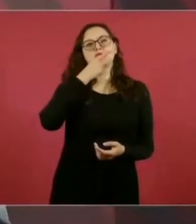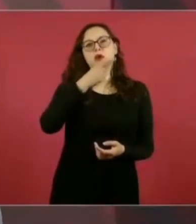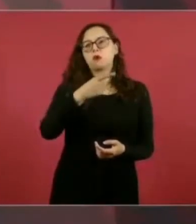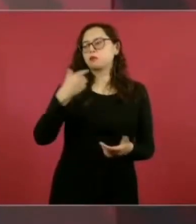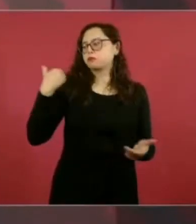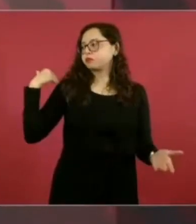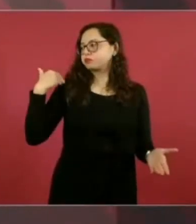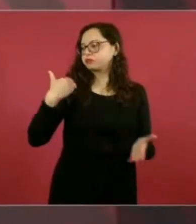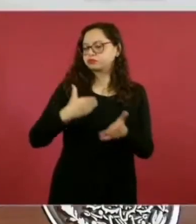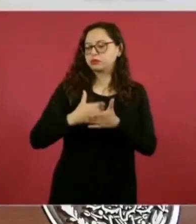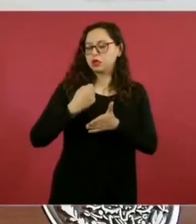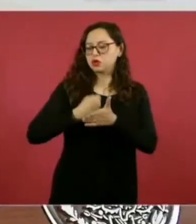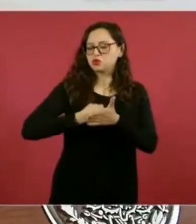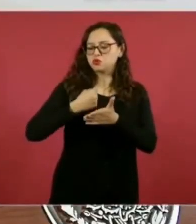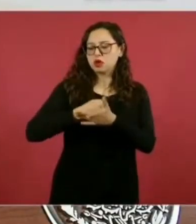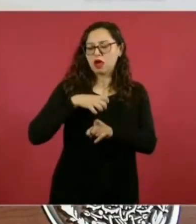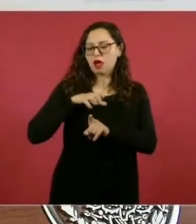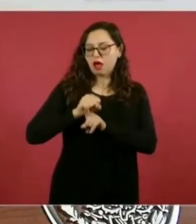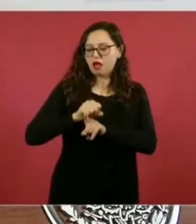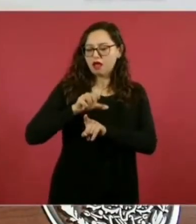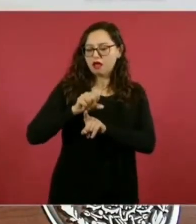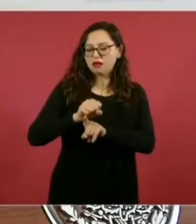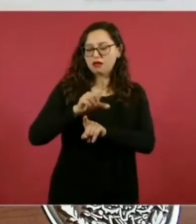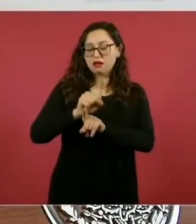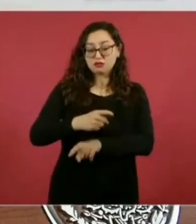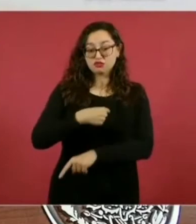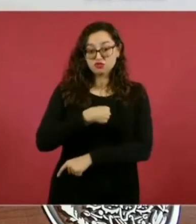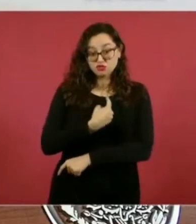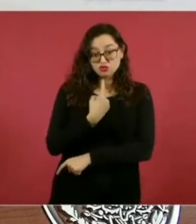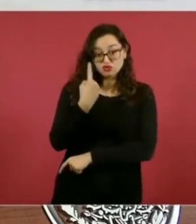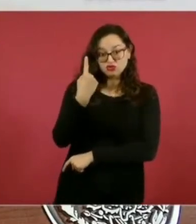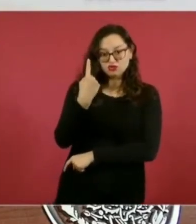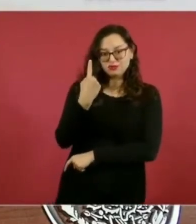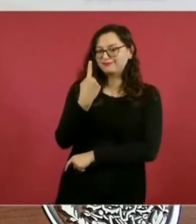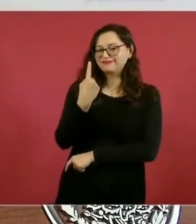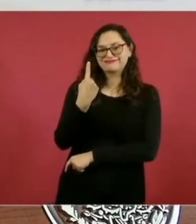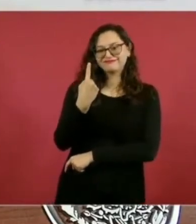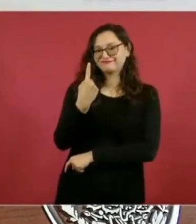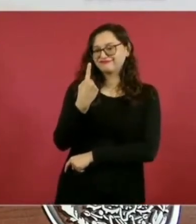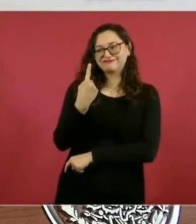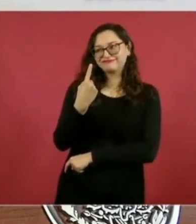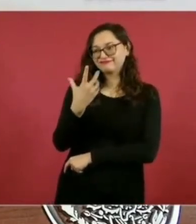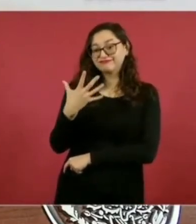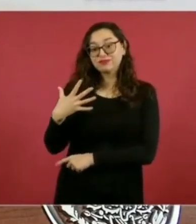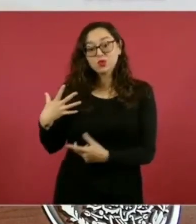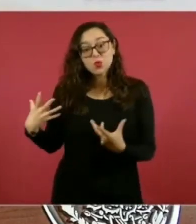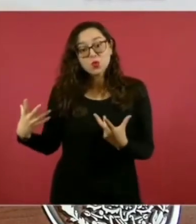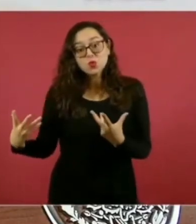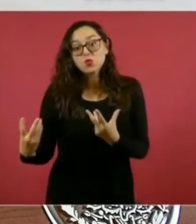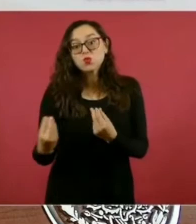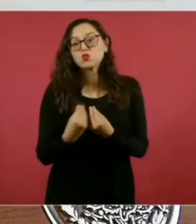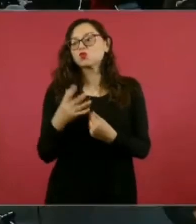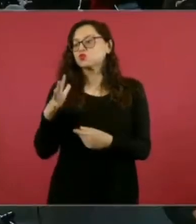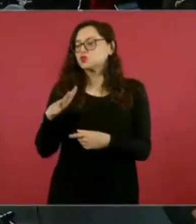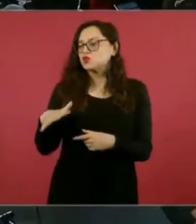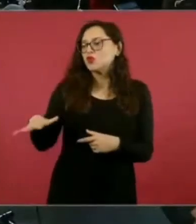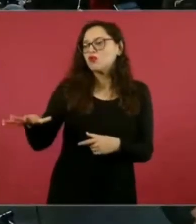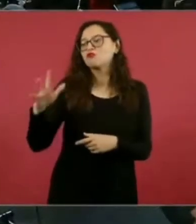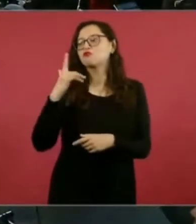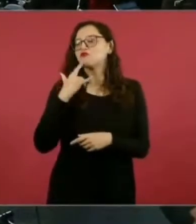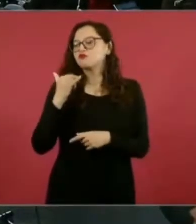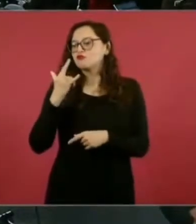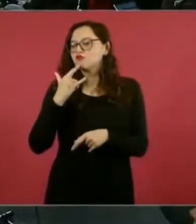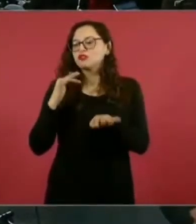producto del esfuerzo, del trabajo, de la fatiga, de la